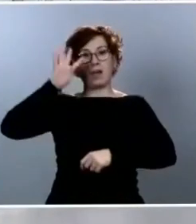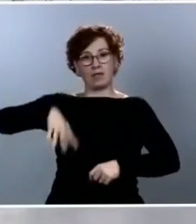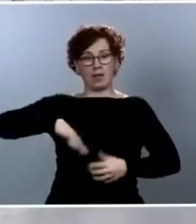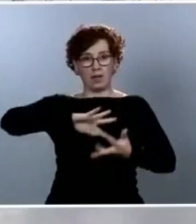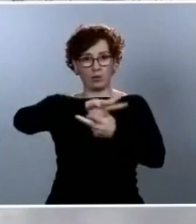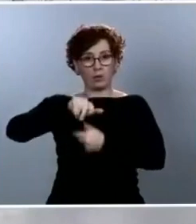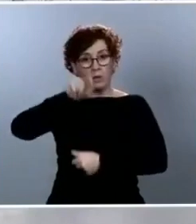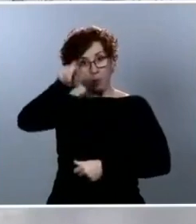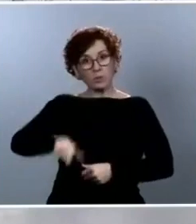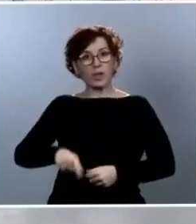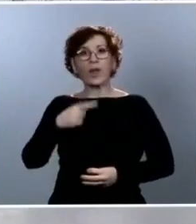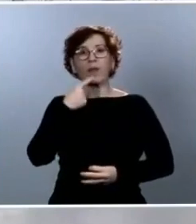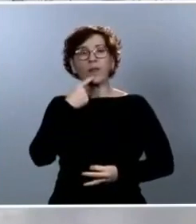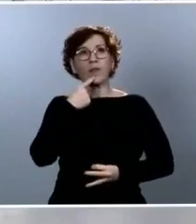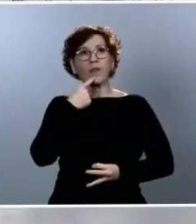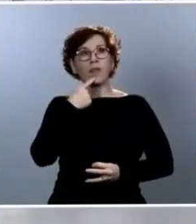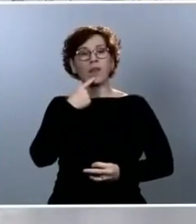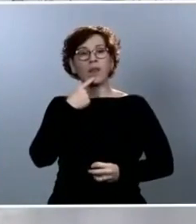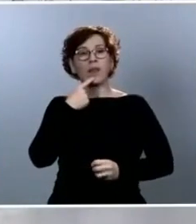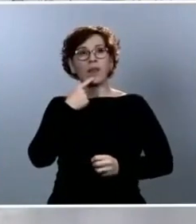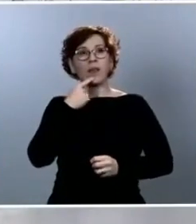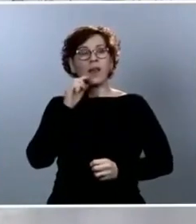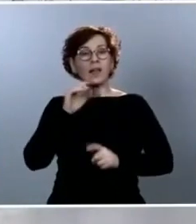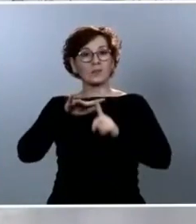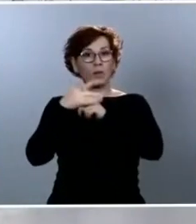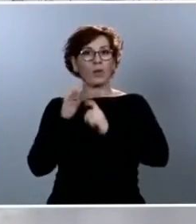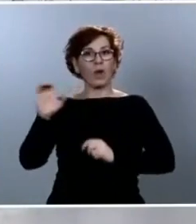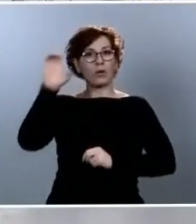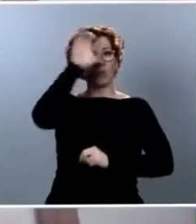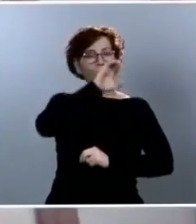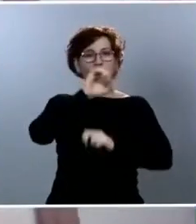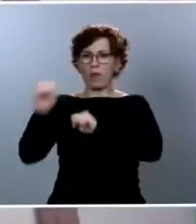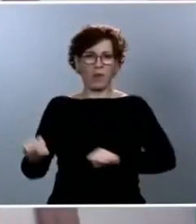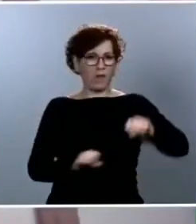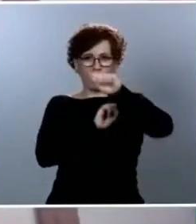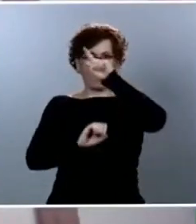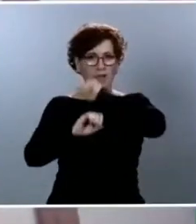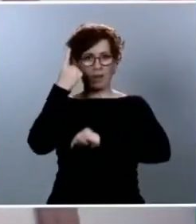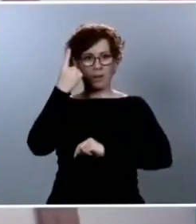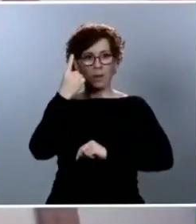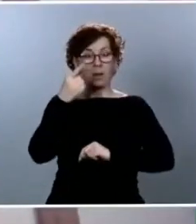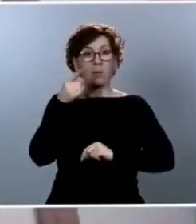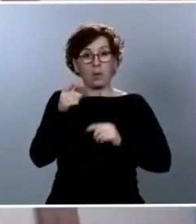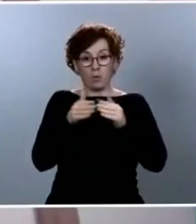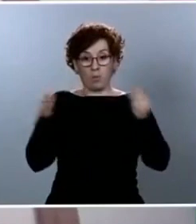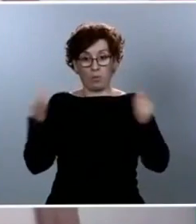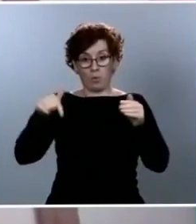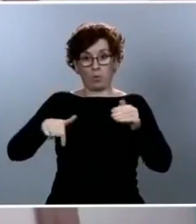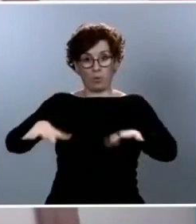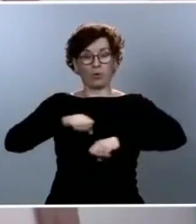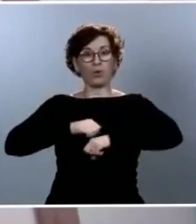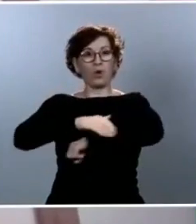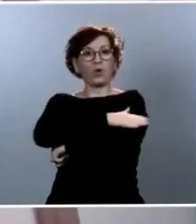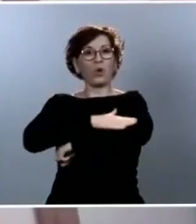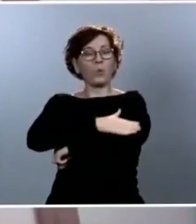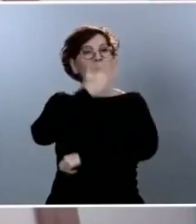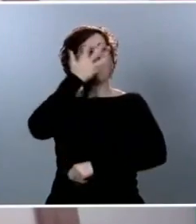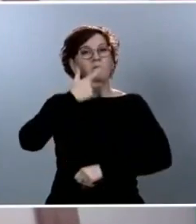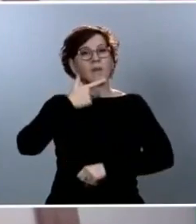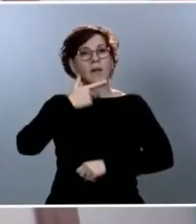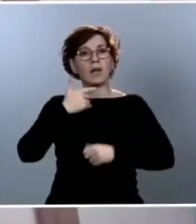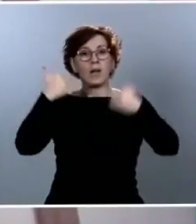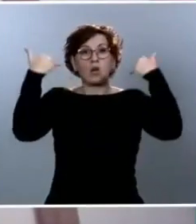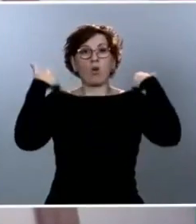defensor del Estado de las autonomías. Sin embargo, en esta primera gran crisis de su gobierno ha preferido centralizar las competencias. Mañana en la